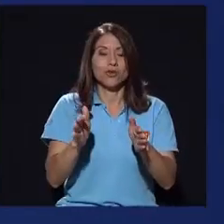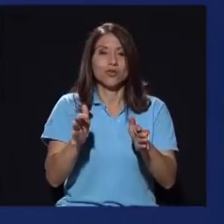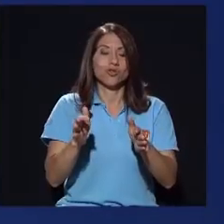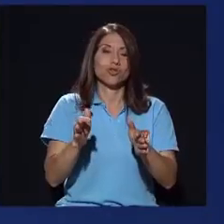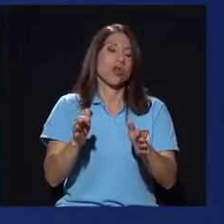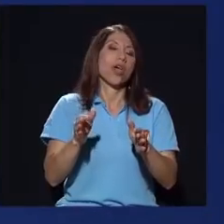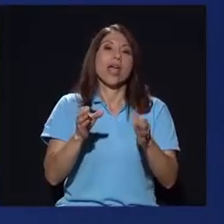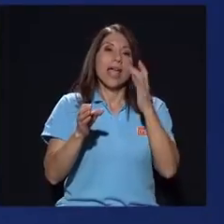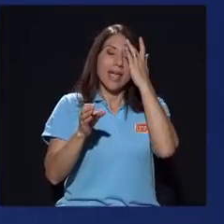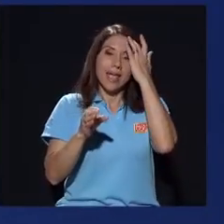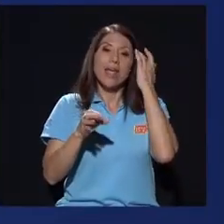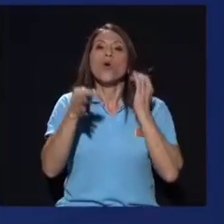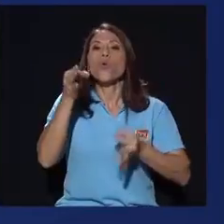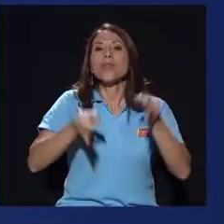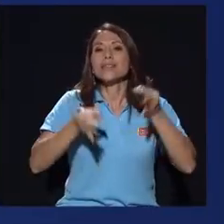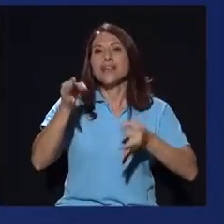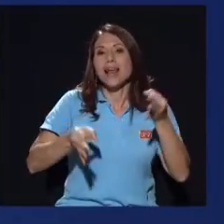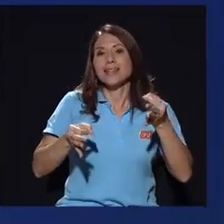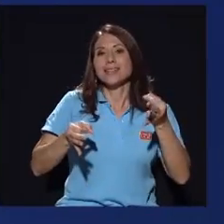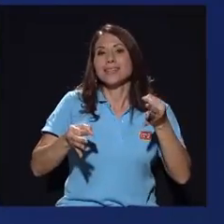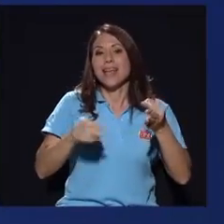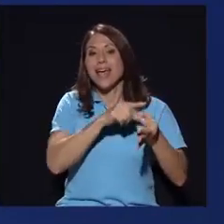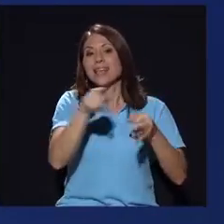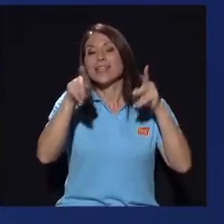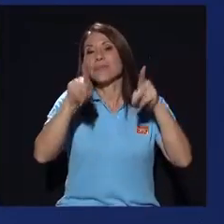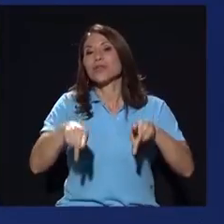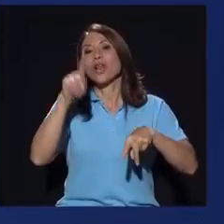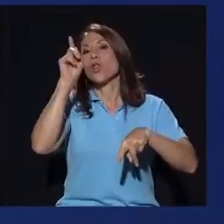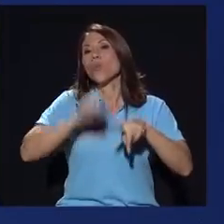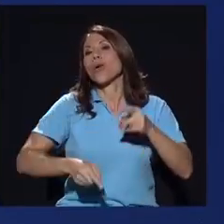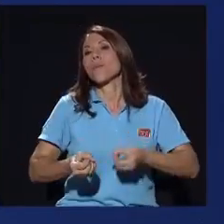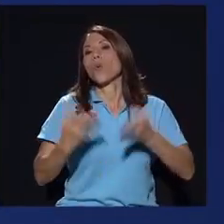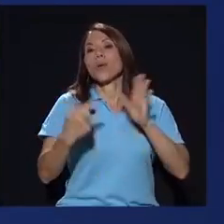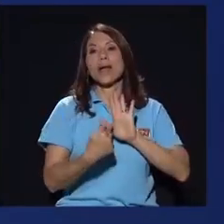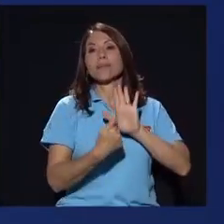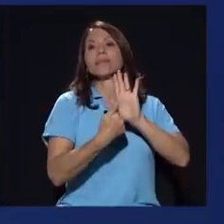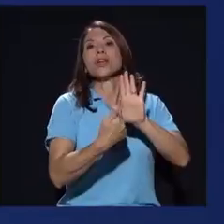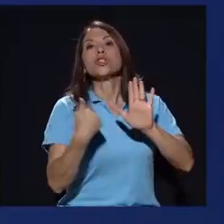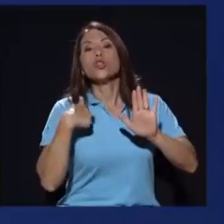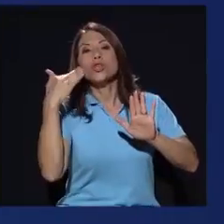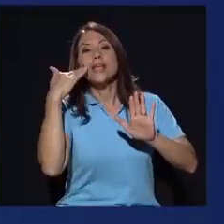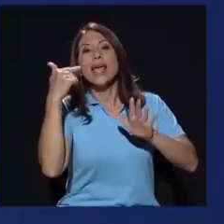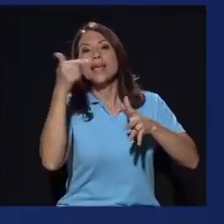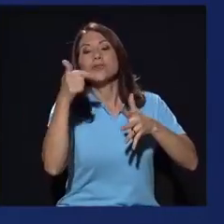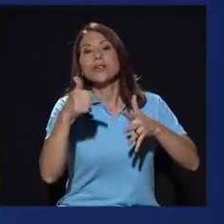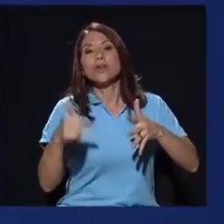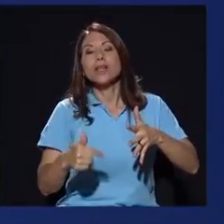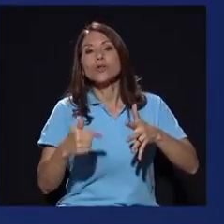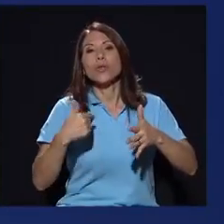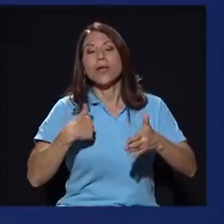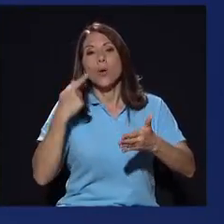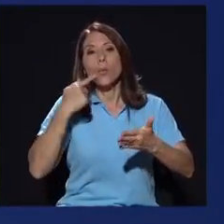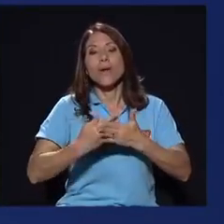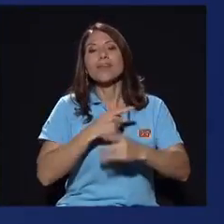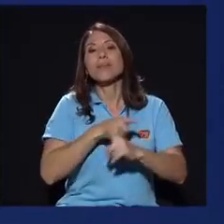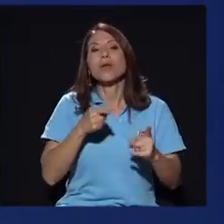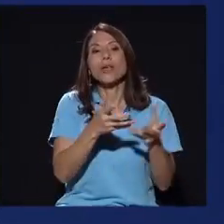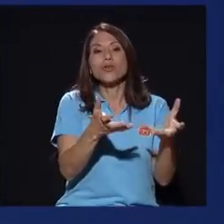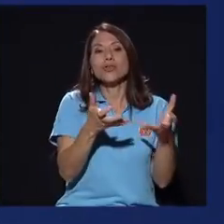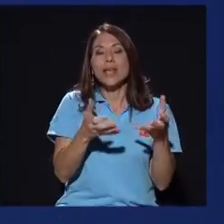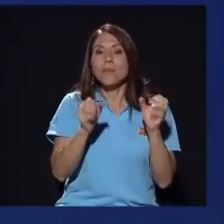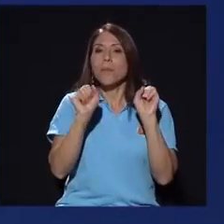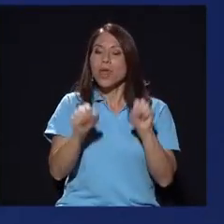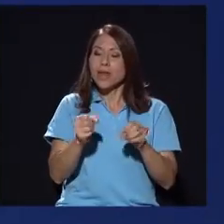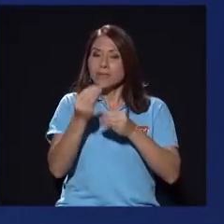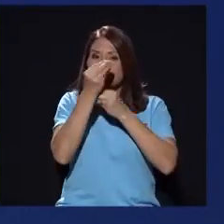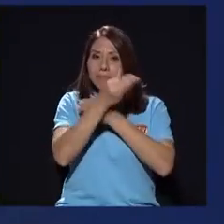judiciales, debo decir que como decía antes, no pueden salir públicamente a decir yo sé esto, tengo otras pruebas, pero buscan la forma de que eso se dé a conocer y eso también